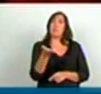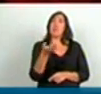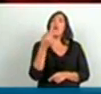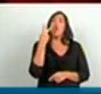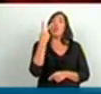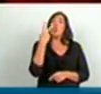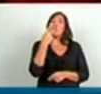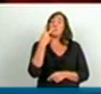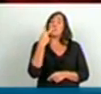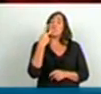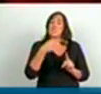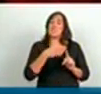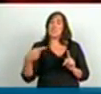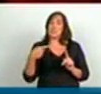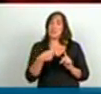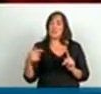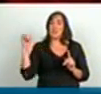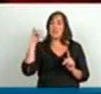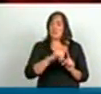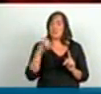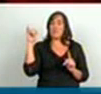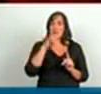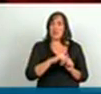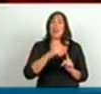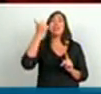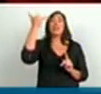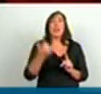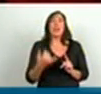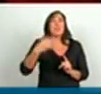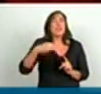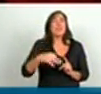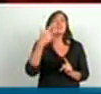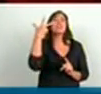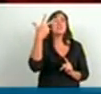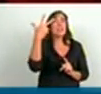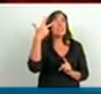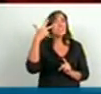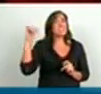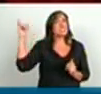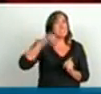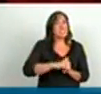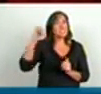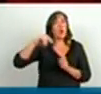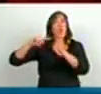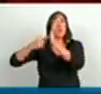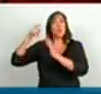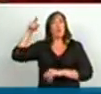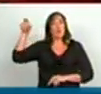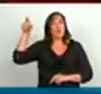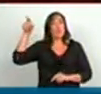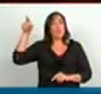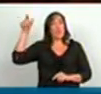vuelos semanales, como hoy tienen, tengan tres vuelos semanales, pero que sean desde Buenos Aires